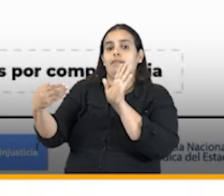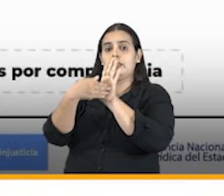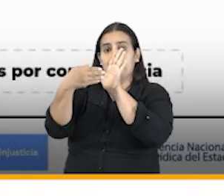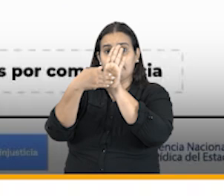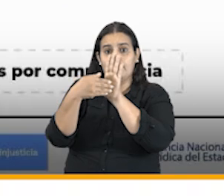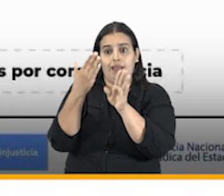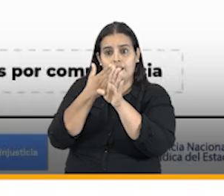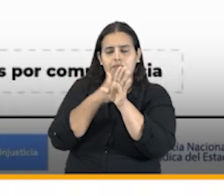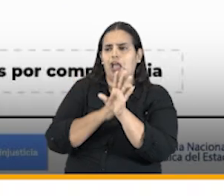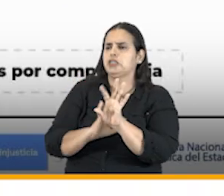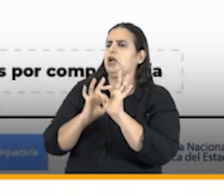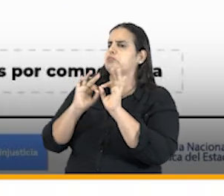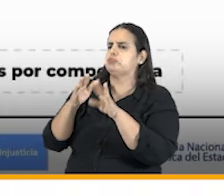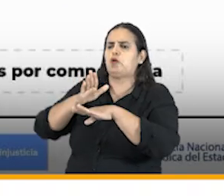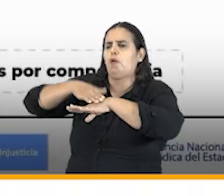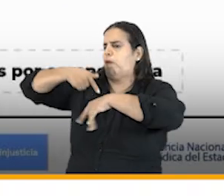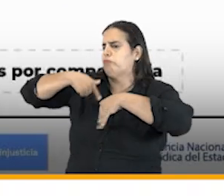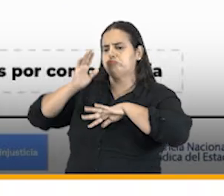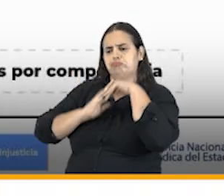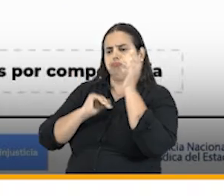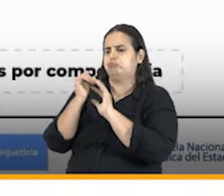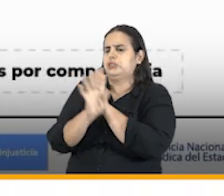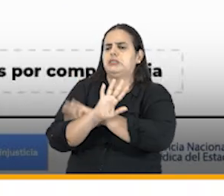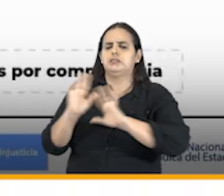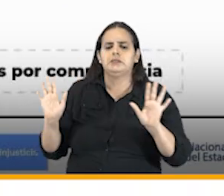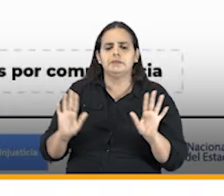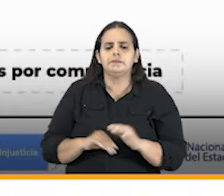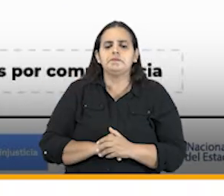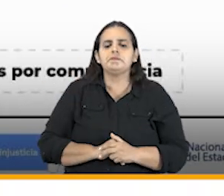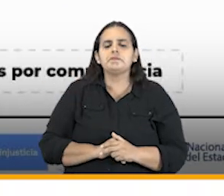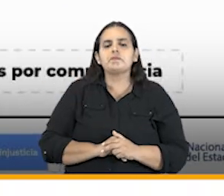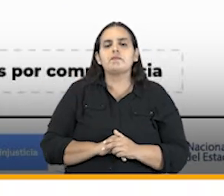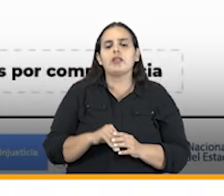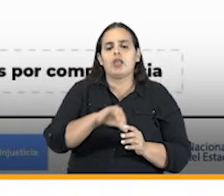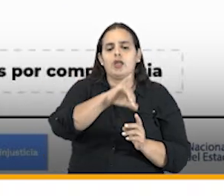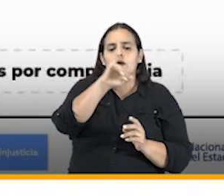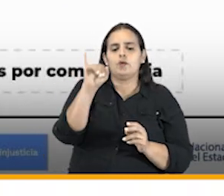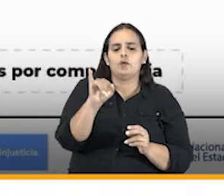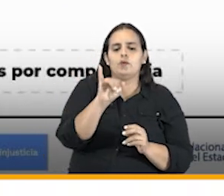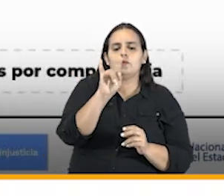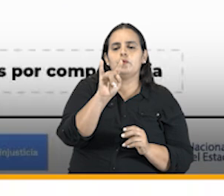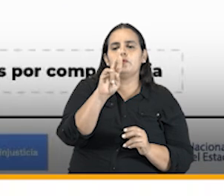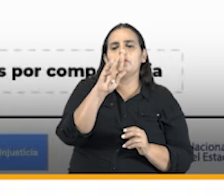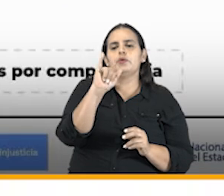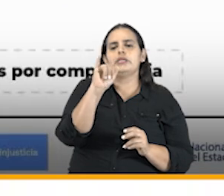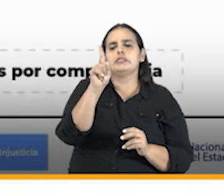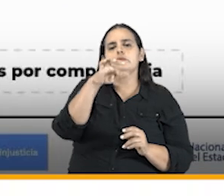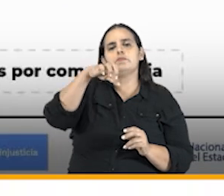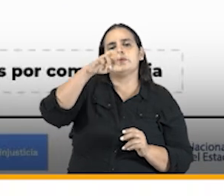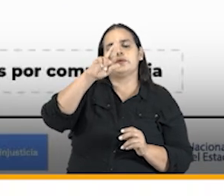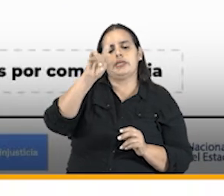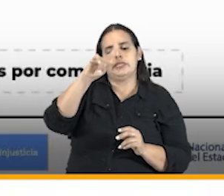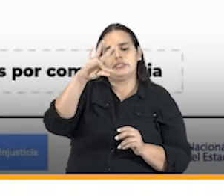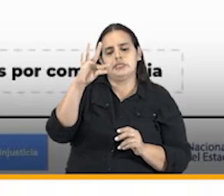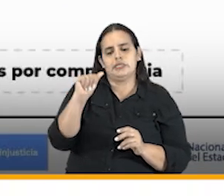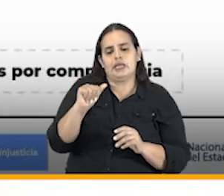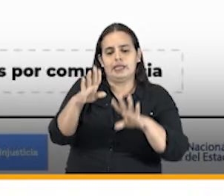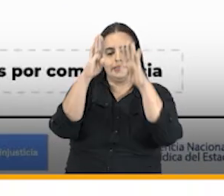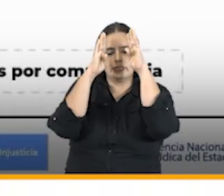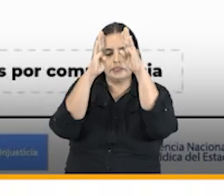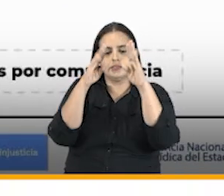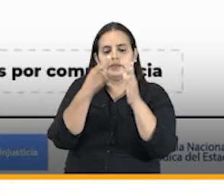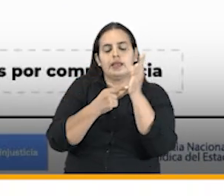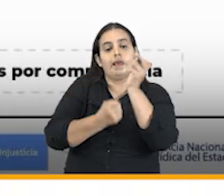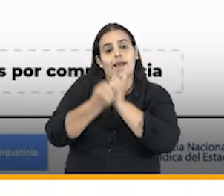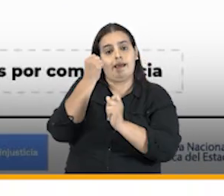por hechos ajenos a la entidad en extensión de la jurisprudencia los traslados vía judicial atendidos pasaron de